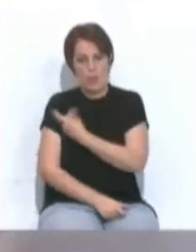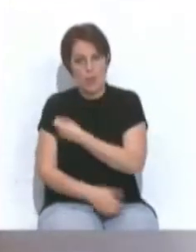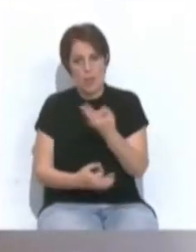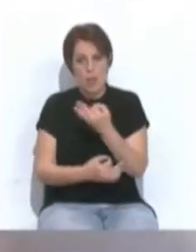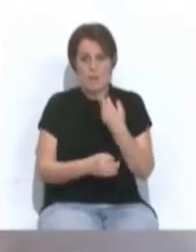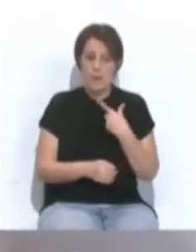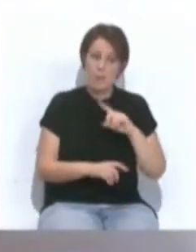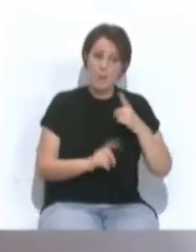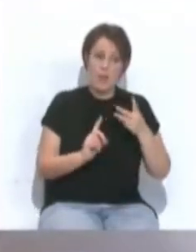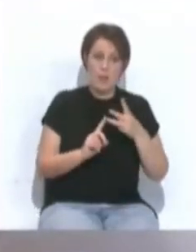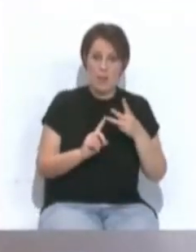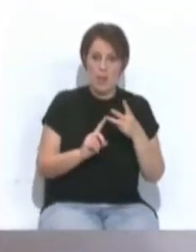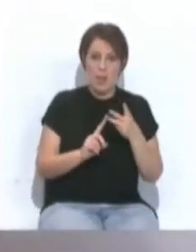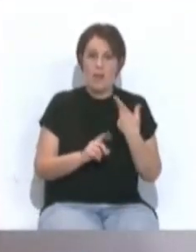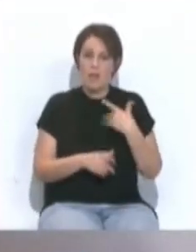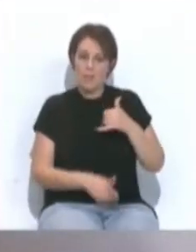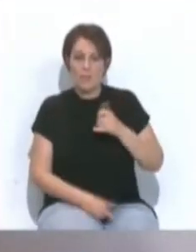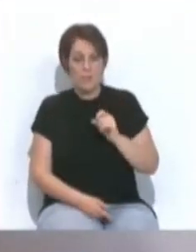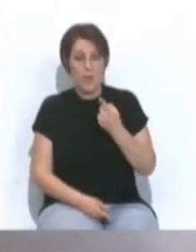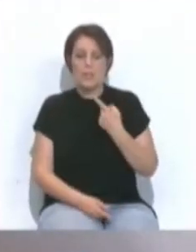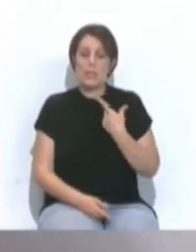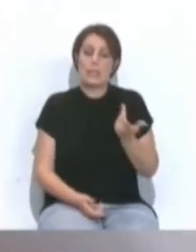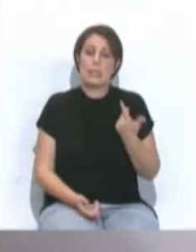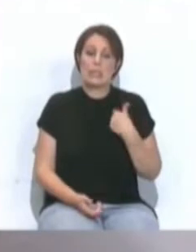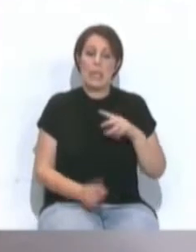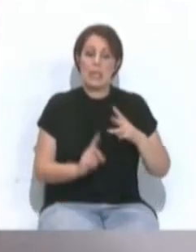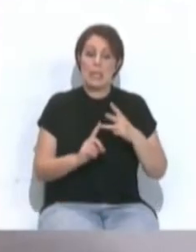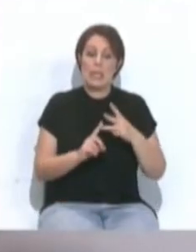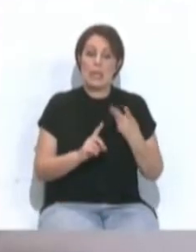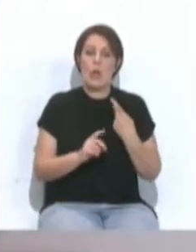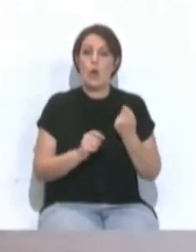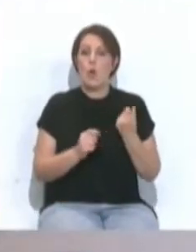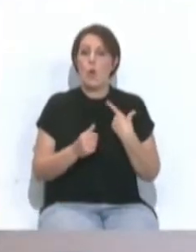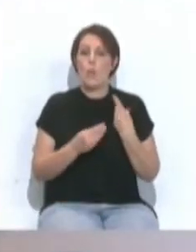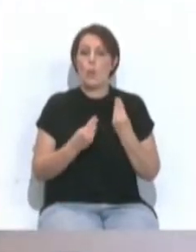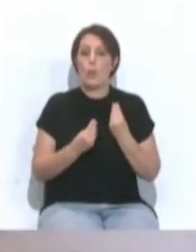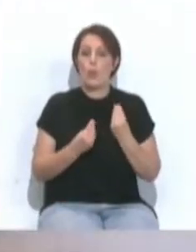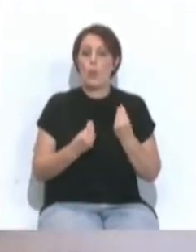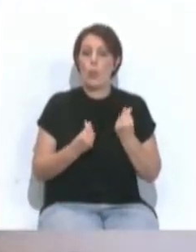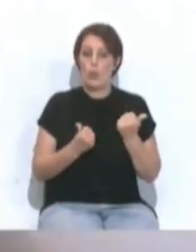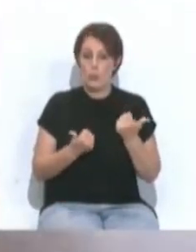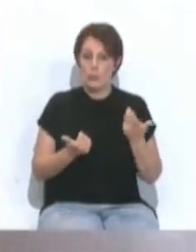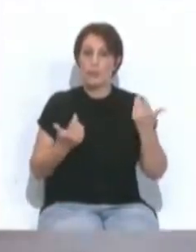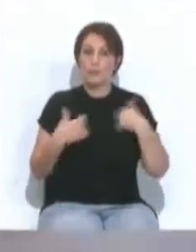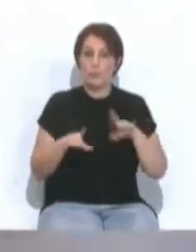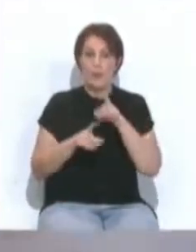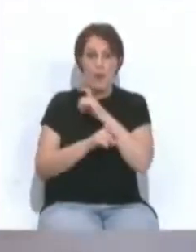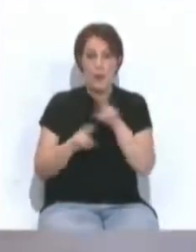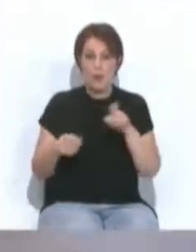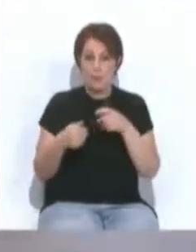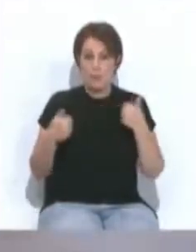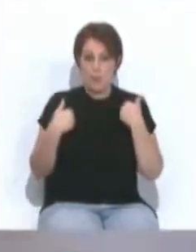pusieron la tercera dosis y, por tanto, va perdiendo eficacia esa tercera dosis. Con todo y a pesar del llamamiento a la